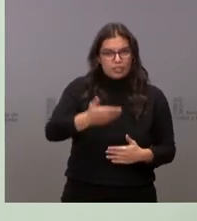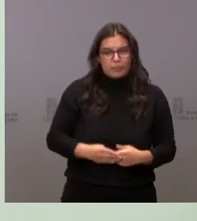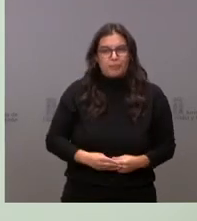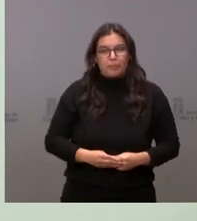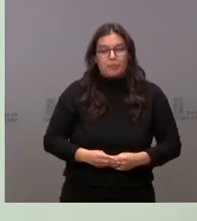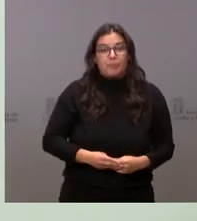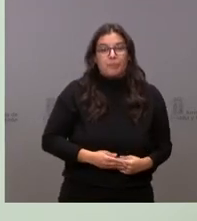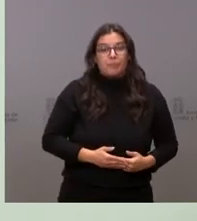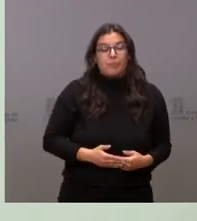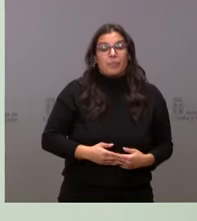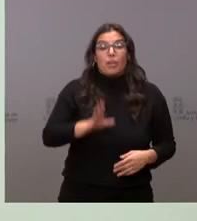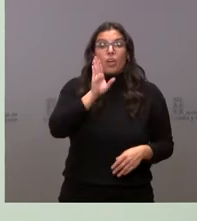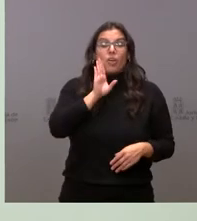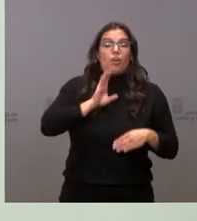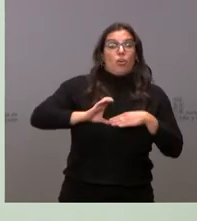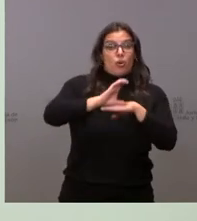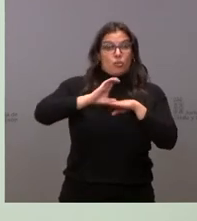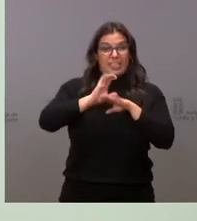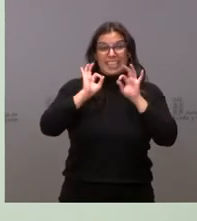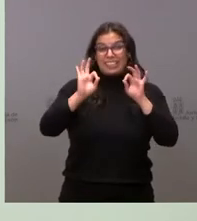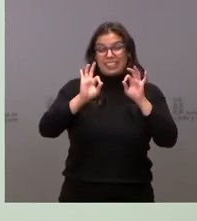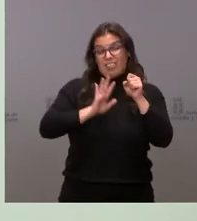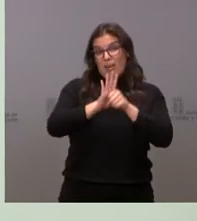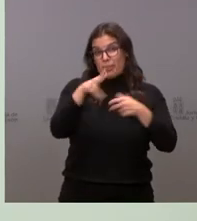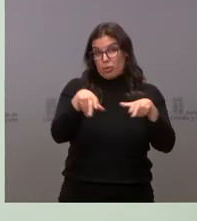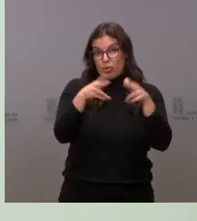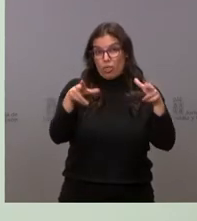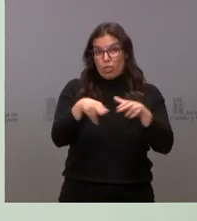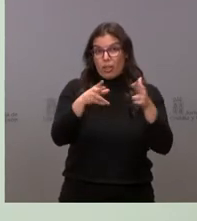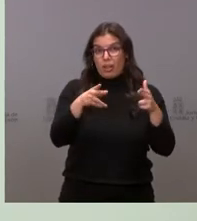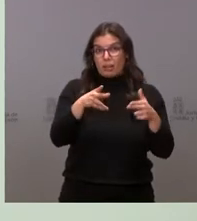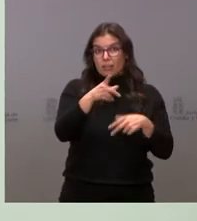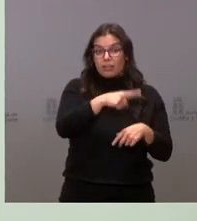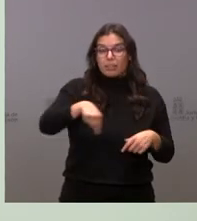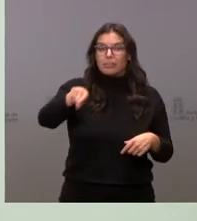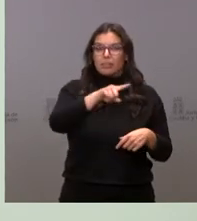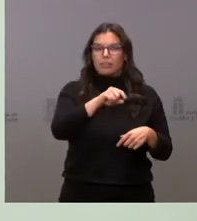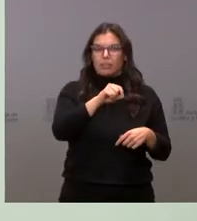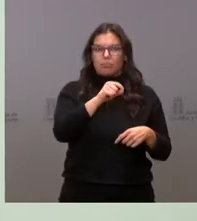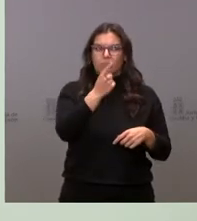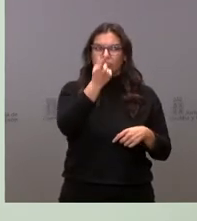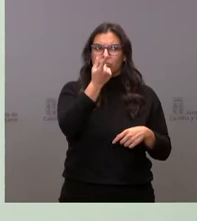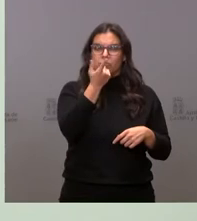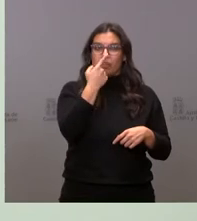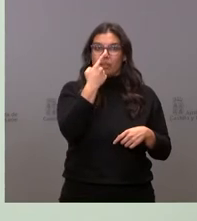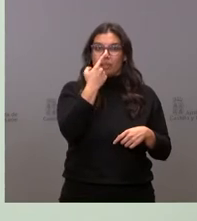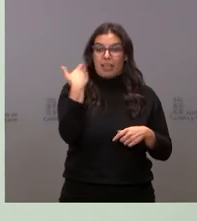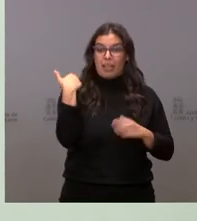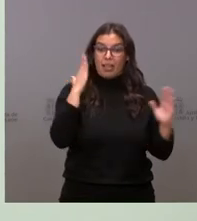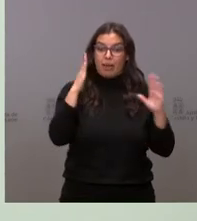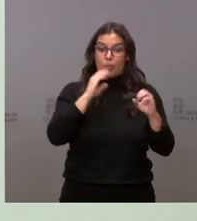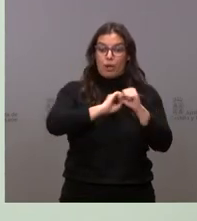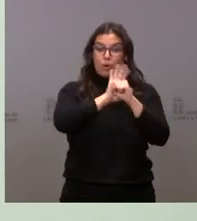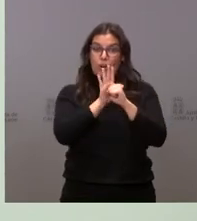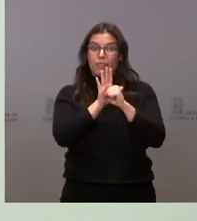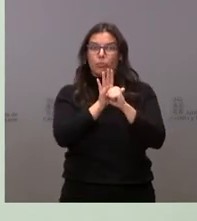que estas consejerías, las consejerías sociales, tuvieron un incremento muy importante durante la pandemia de la COVID